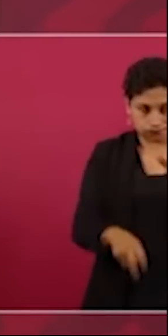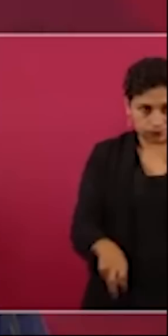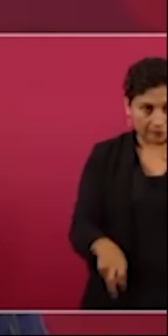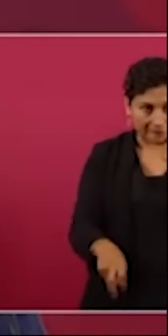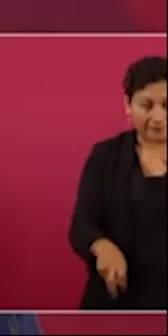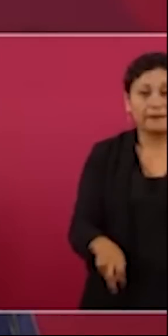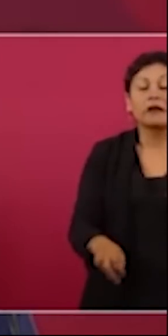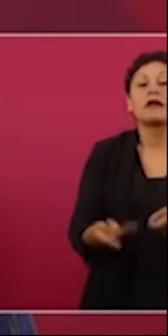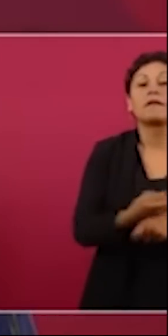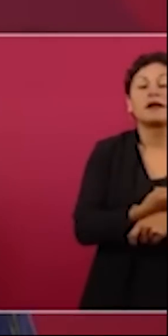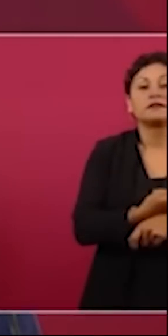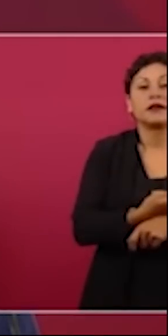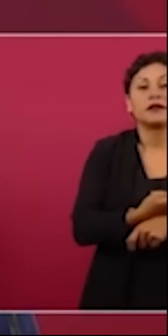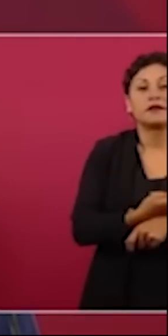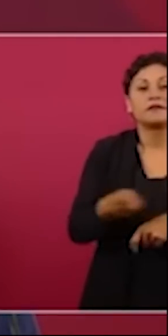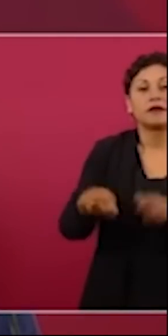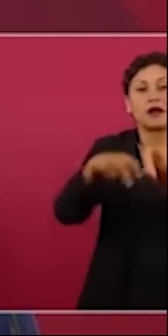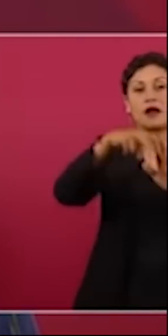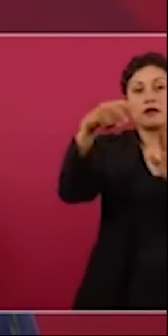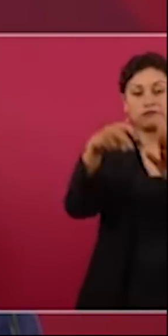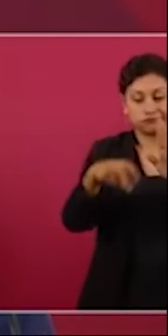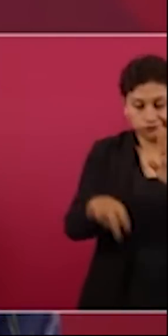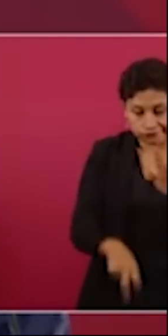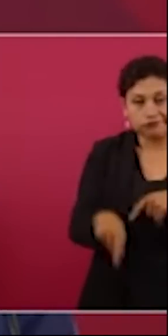se afecta una de las paredes